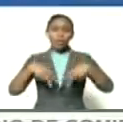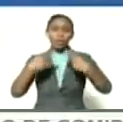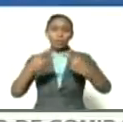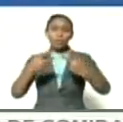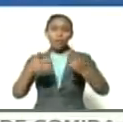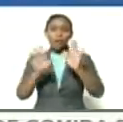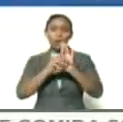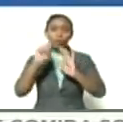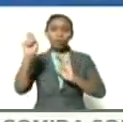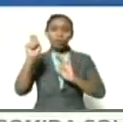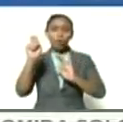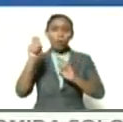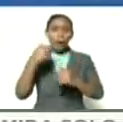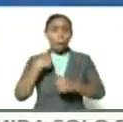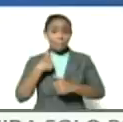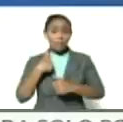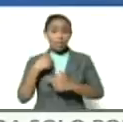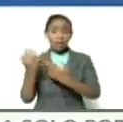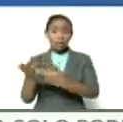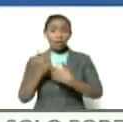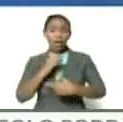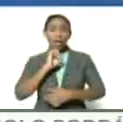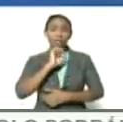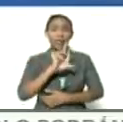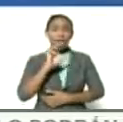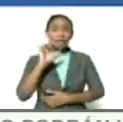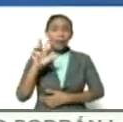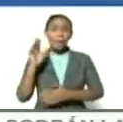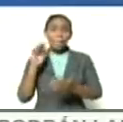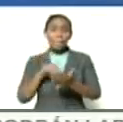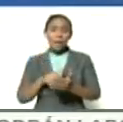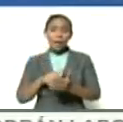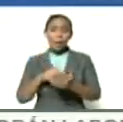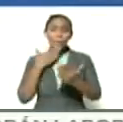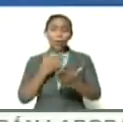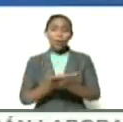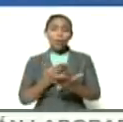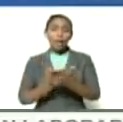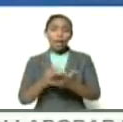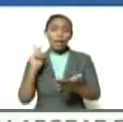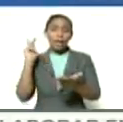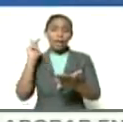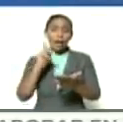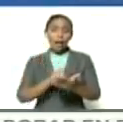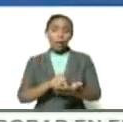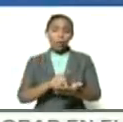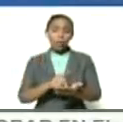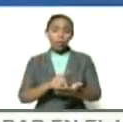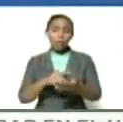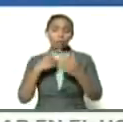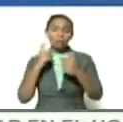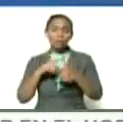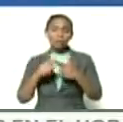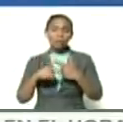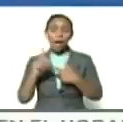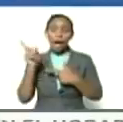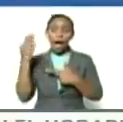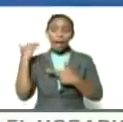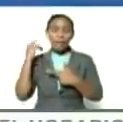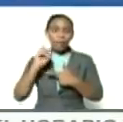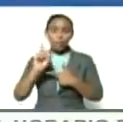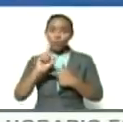me tocó recibir 33 mil propuestas que llegaron para entonces no había